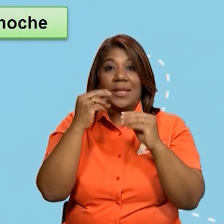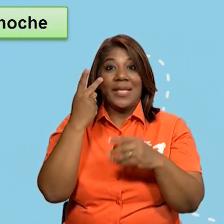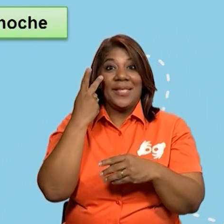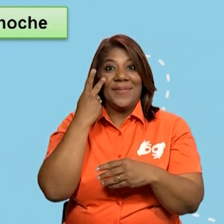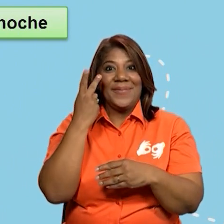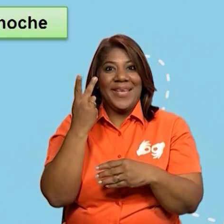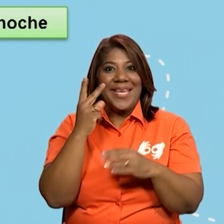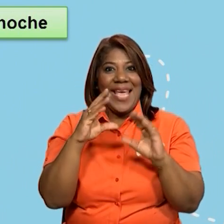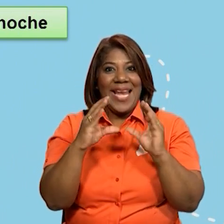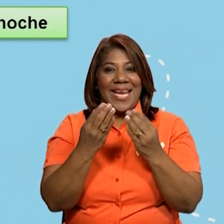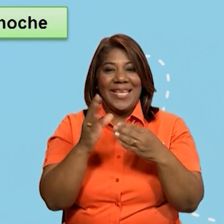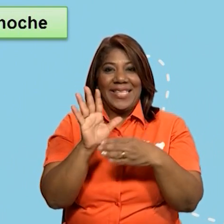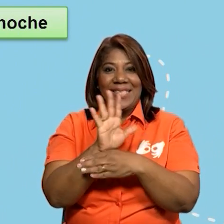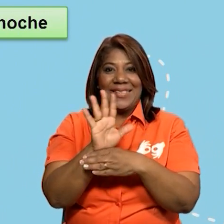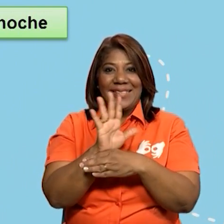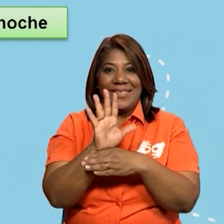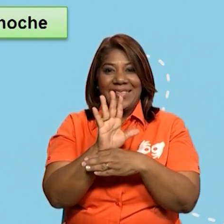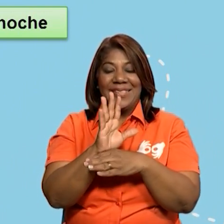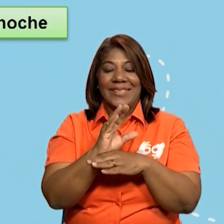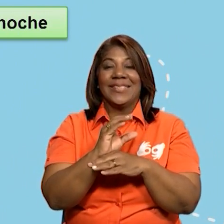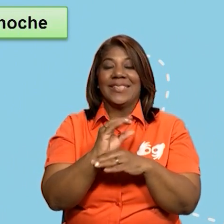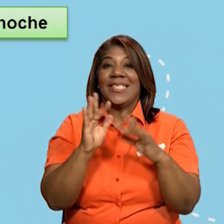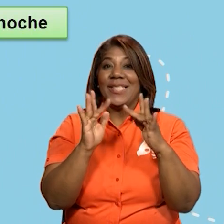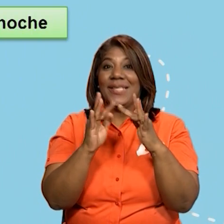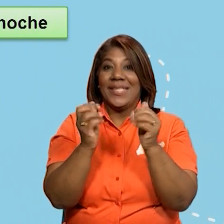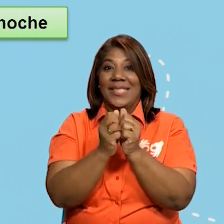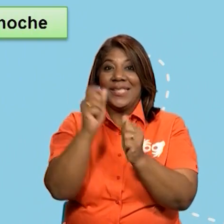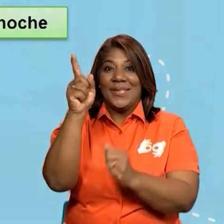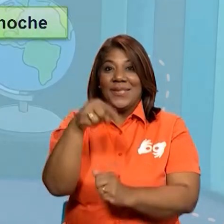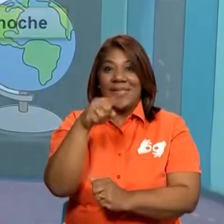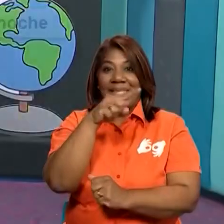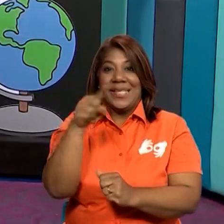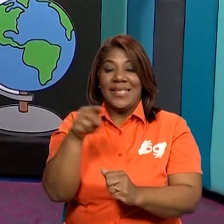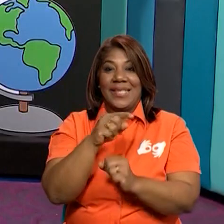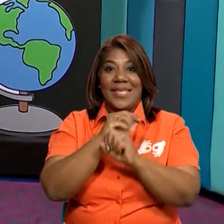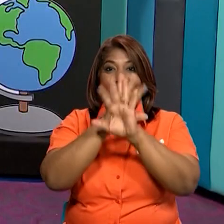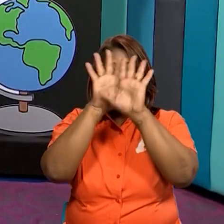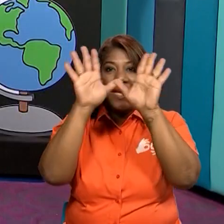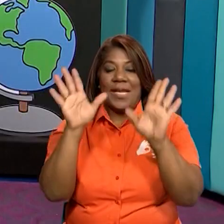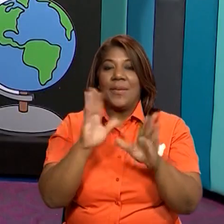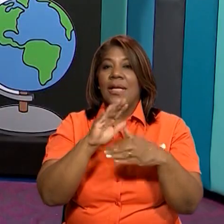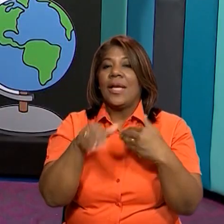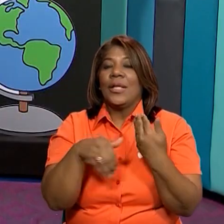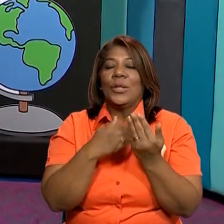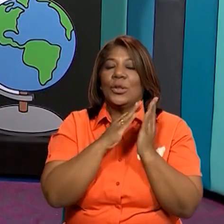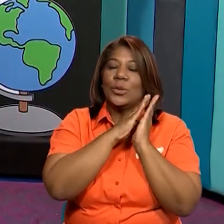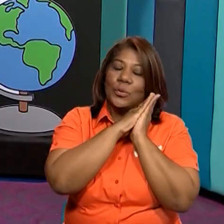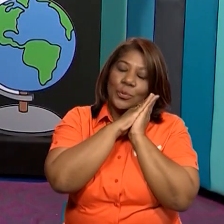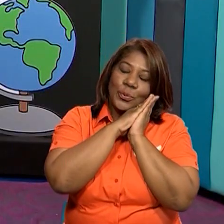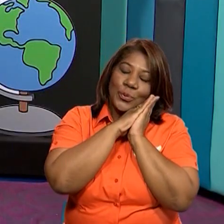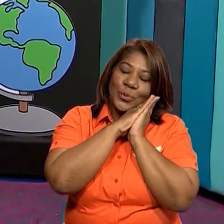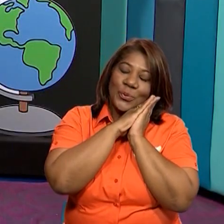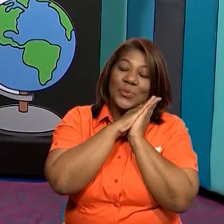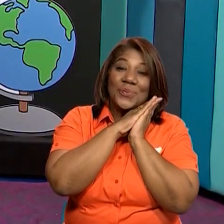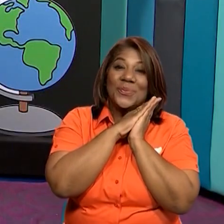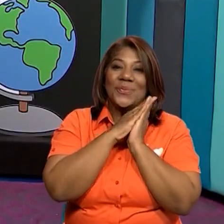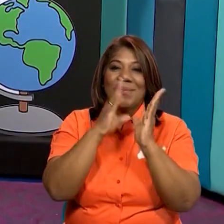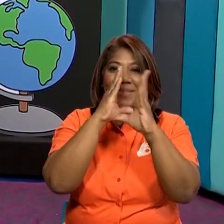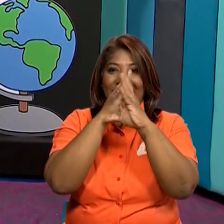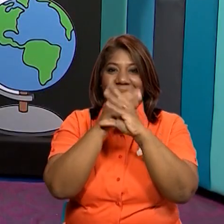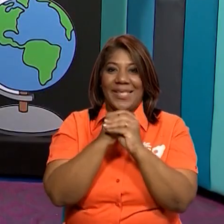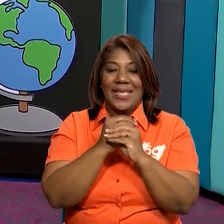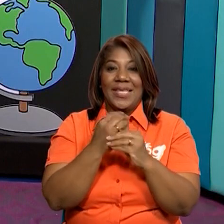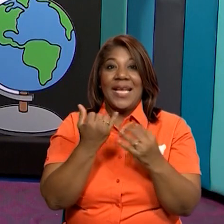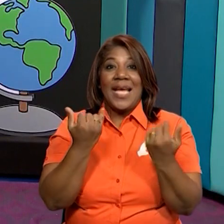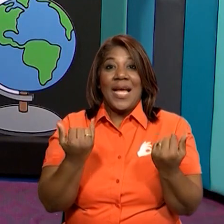de conéctate con una estrella en la mañana y dormíamos en la noche o dormimos en la noche. Muy bien chicos, ahora para la apertura de